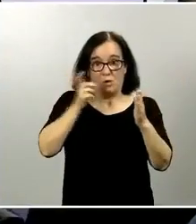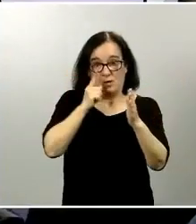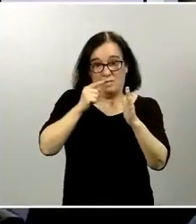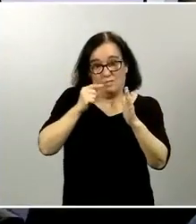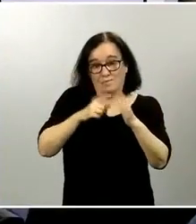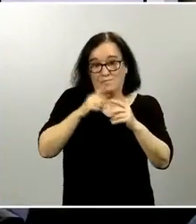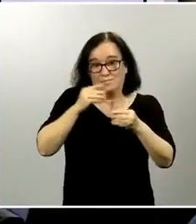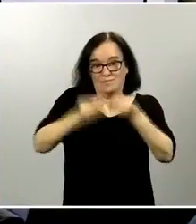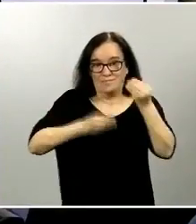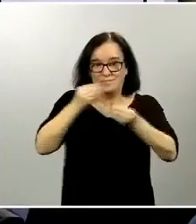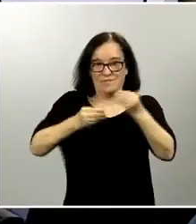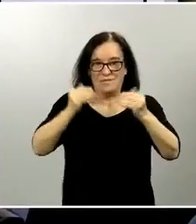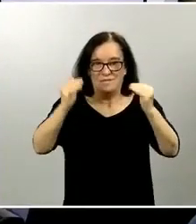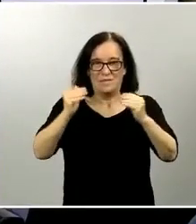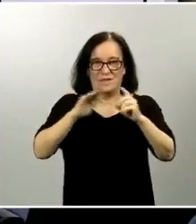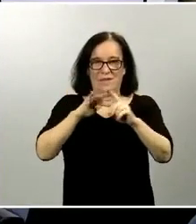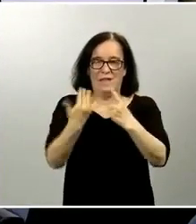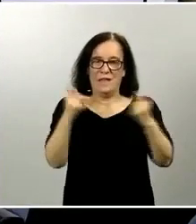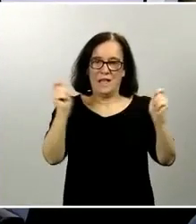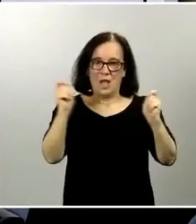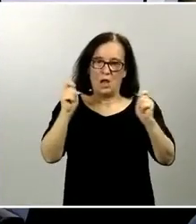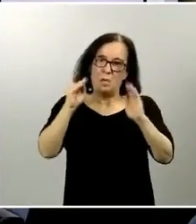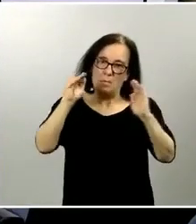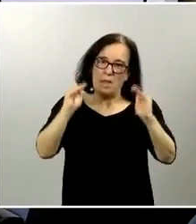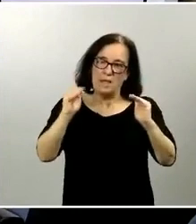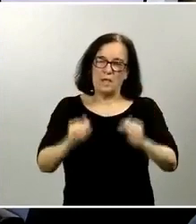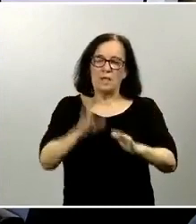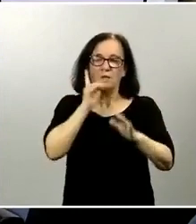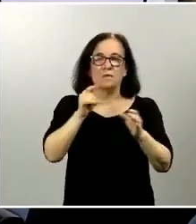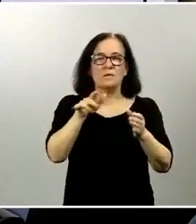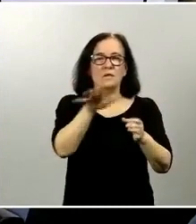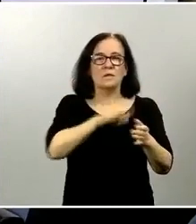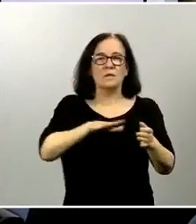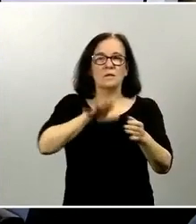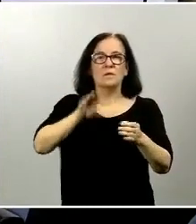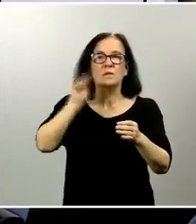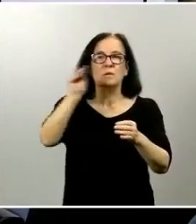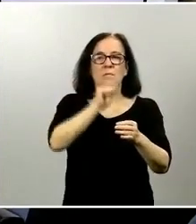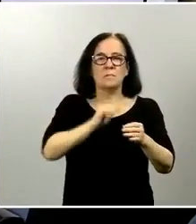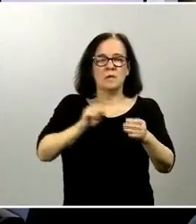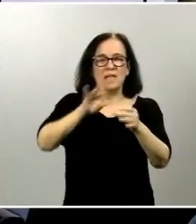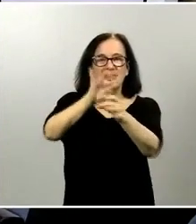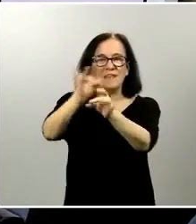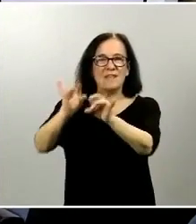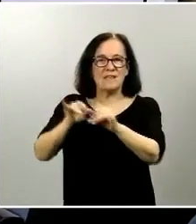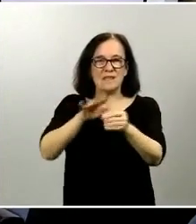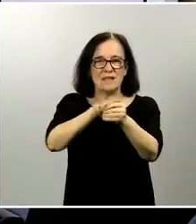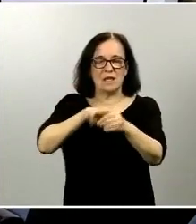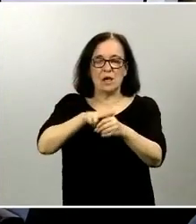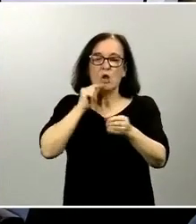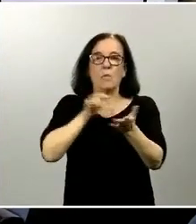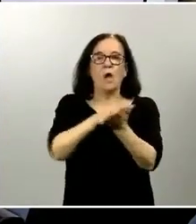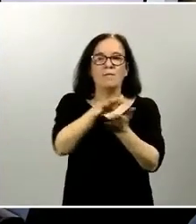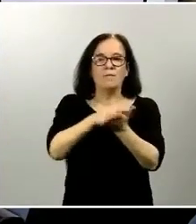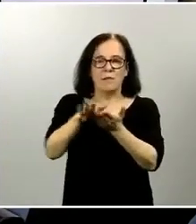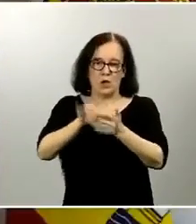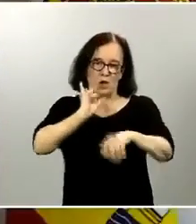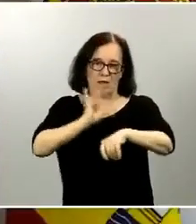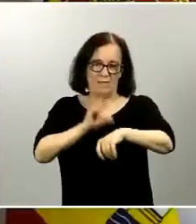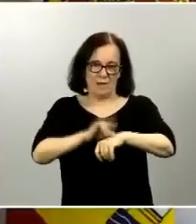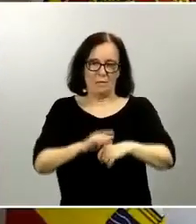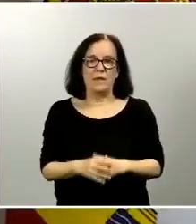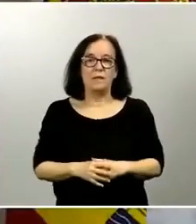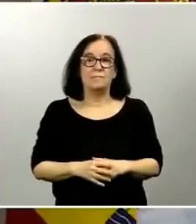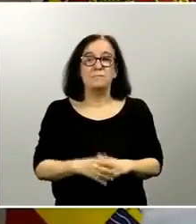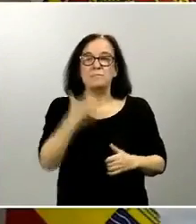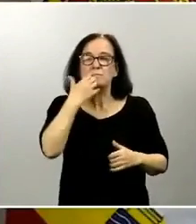de distintos territorios en función de cómo ha impactado la enfermedad si